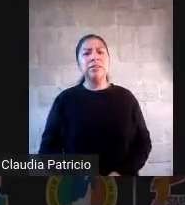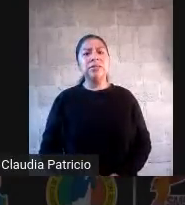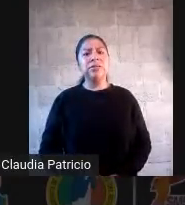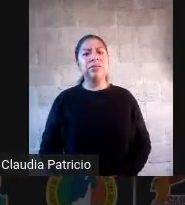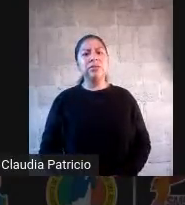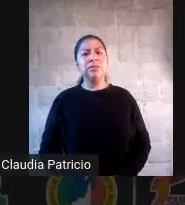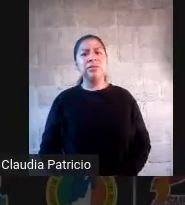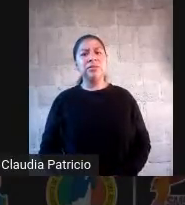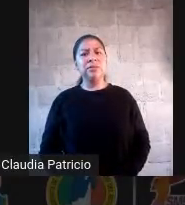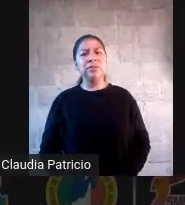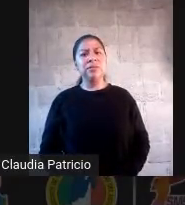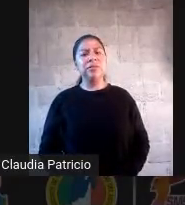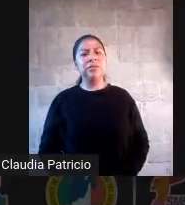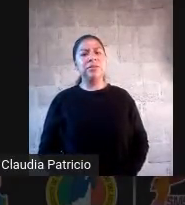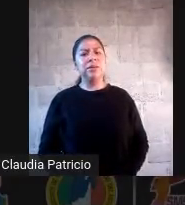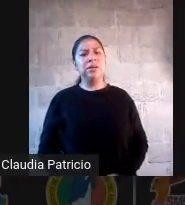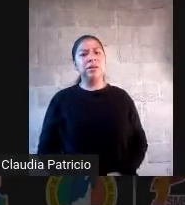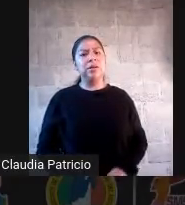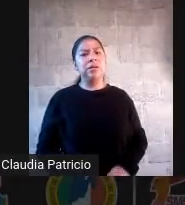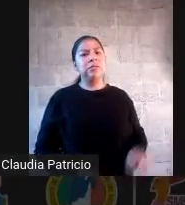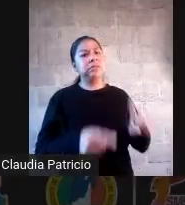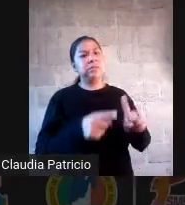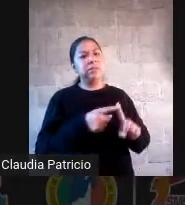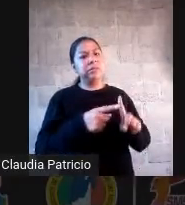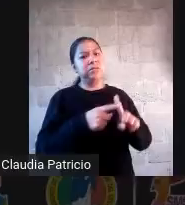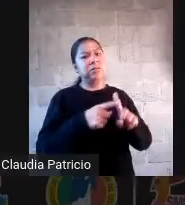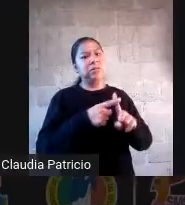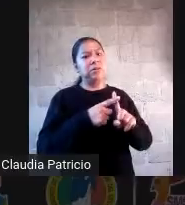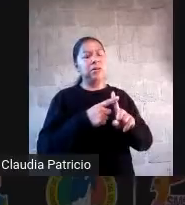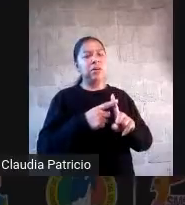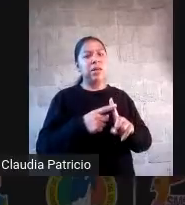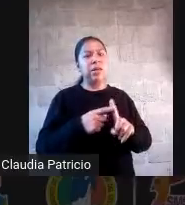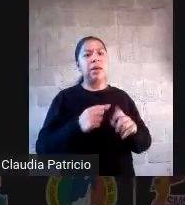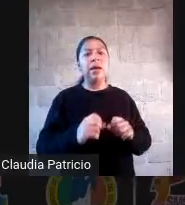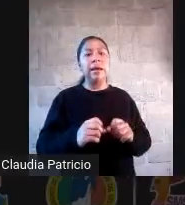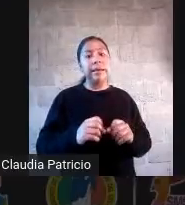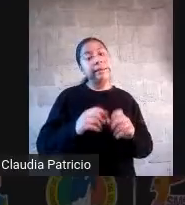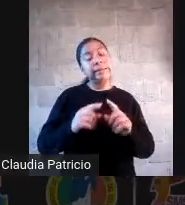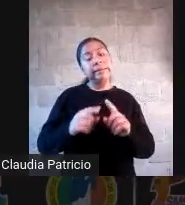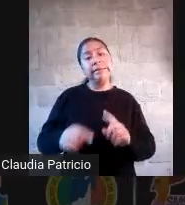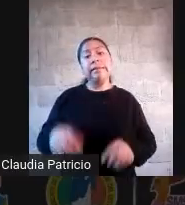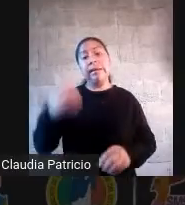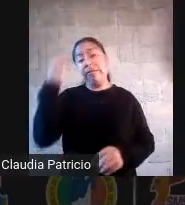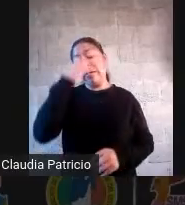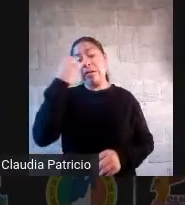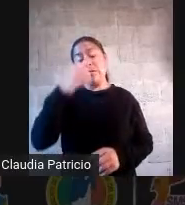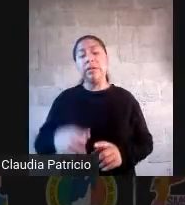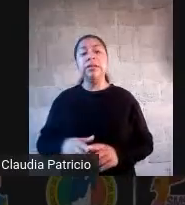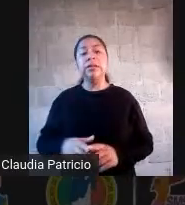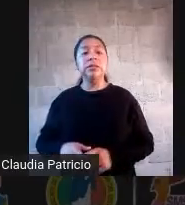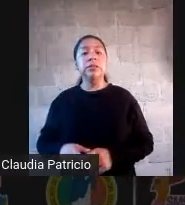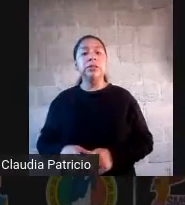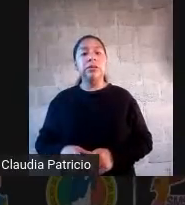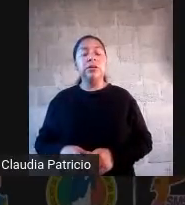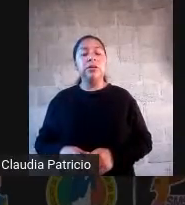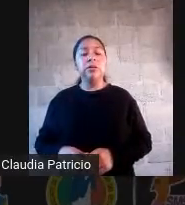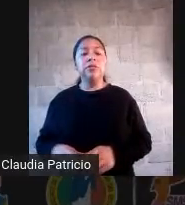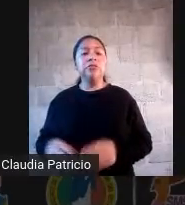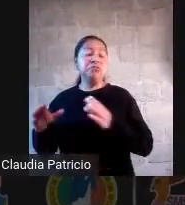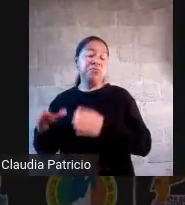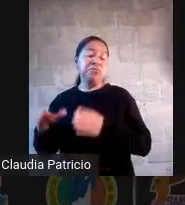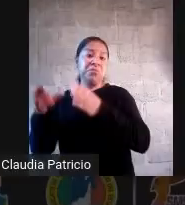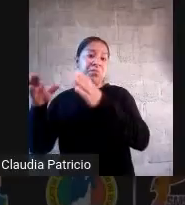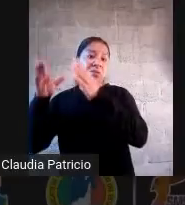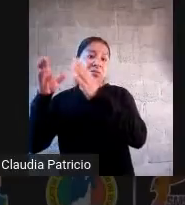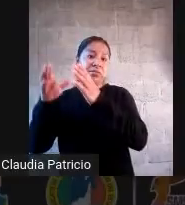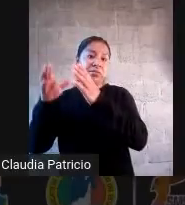maneras de evaluar el aprendizaje, maestras, maestras. Esto es muy interesante. Ahora bien, ¿qué es lo formativo de la evaluación? El uso